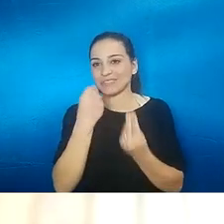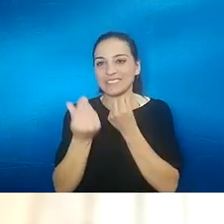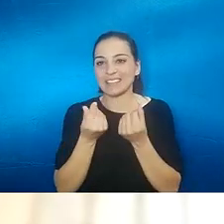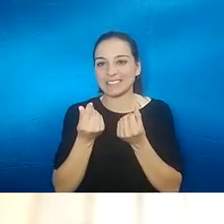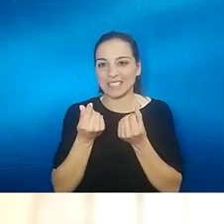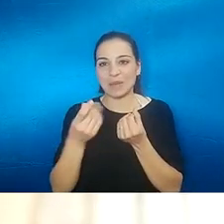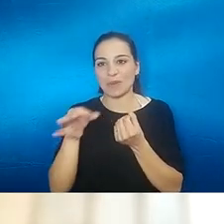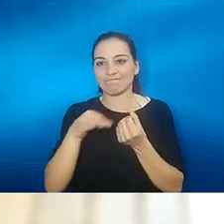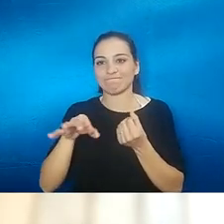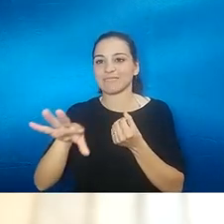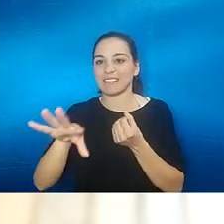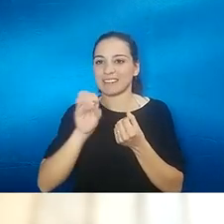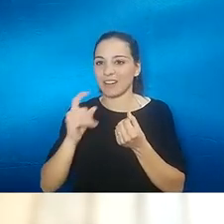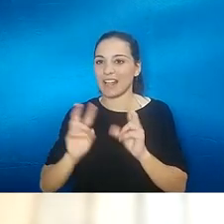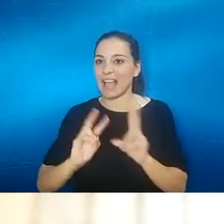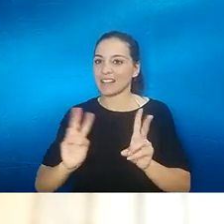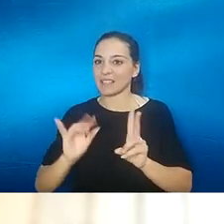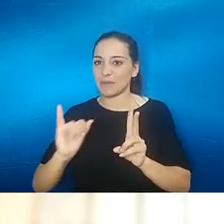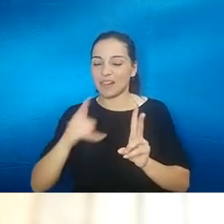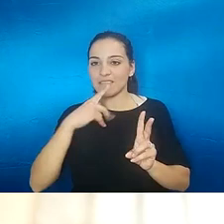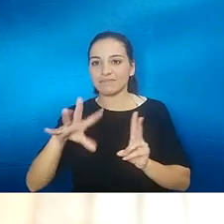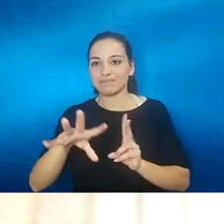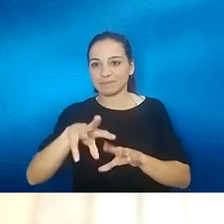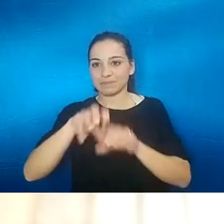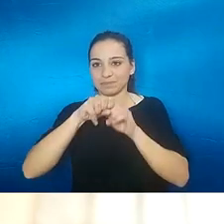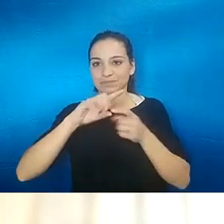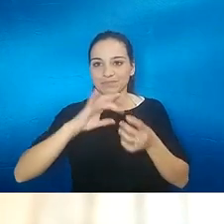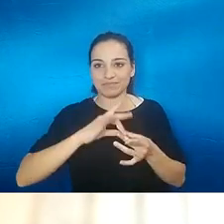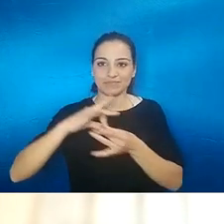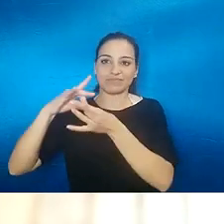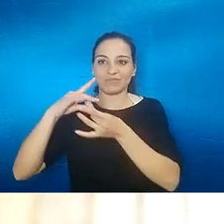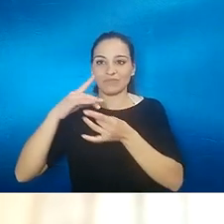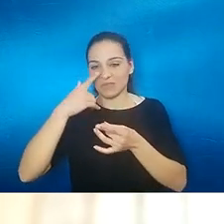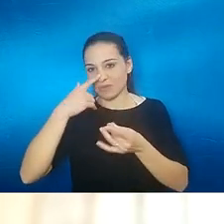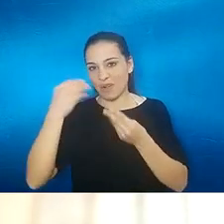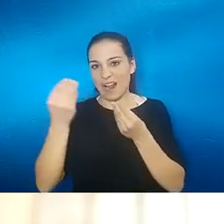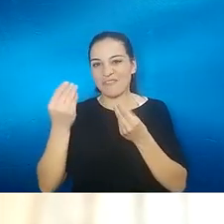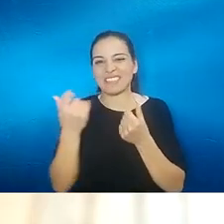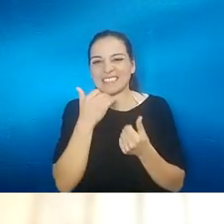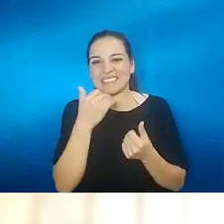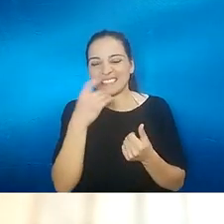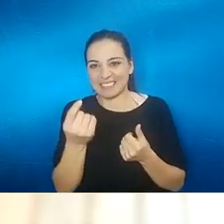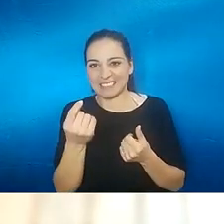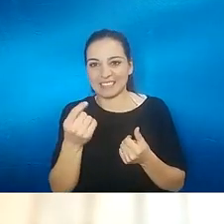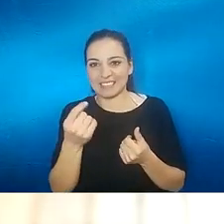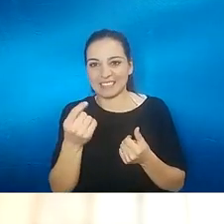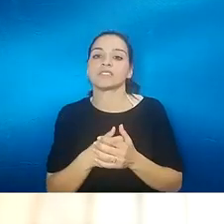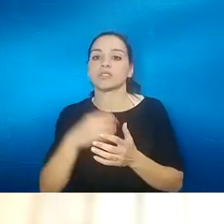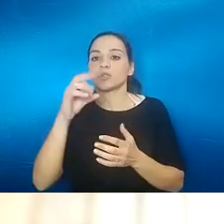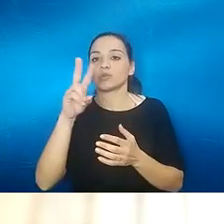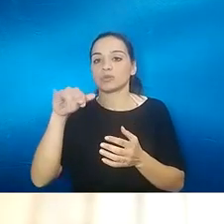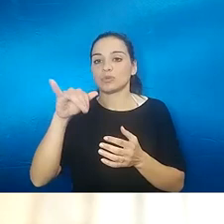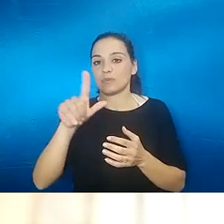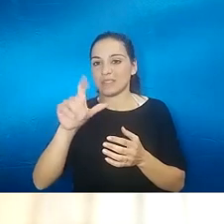se desarrolla una precisión olfatoria retrógrada que es la que utilizan los sumillers es decir un sumillers cuando